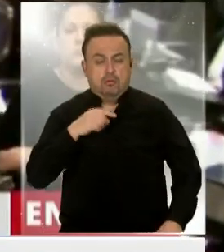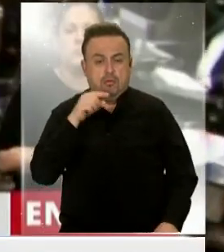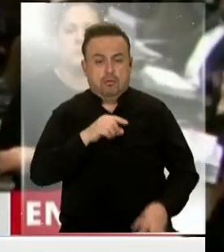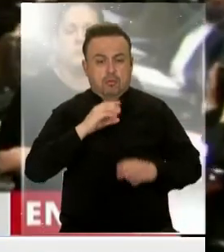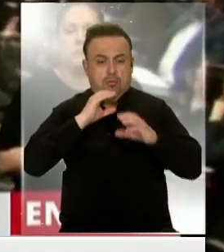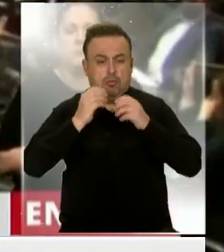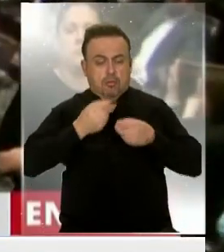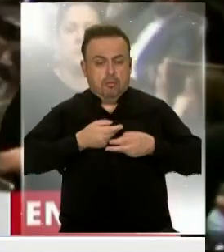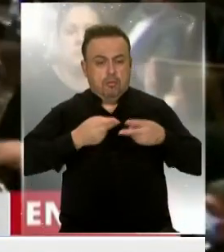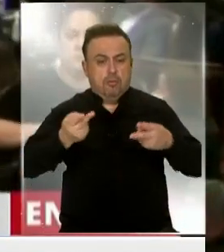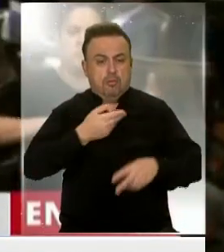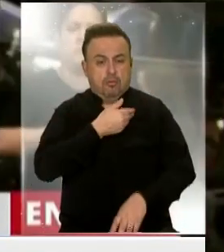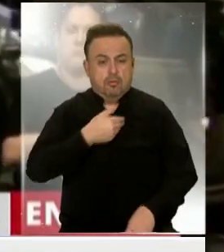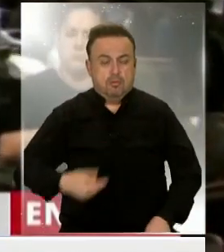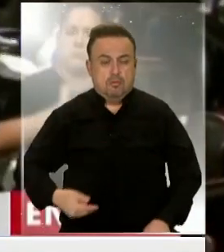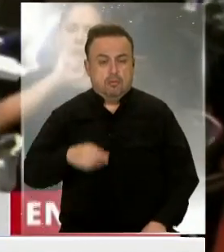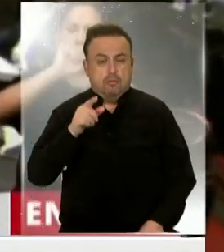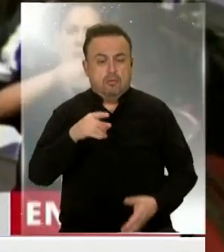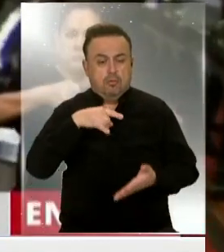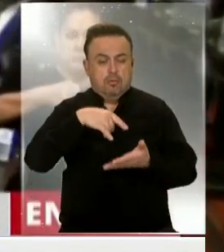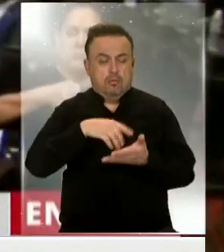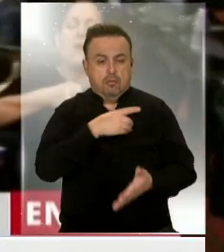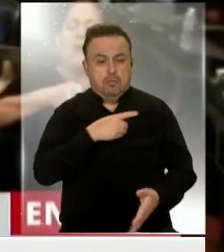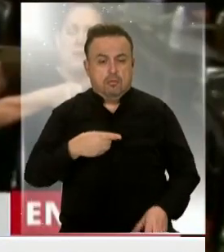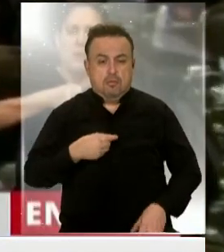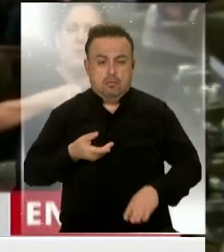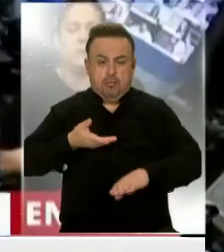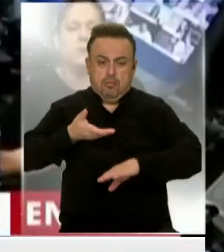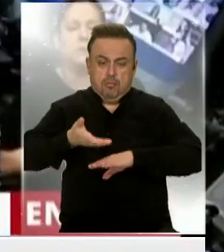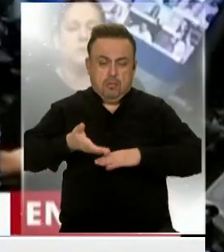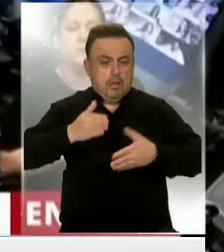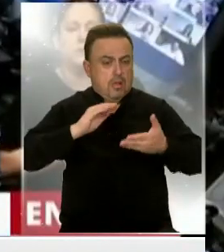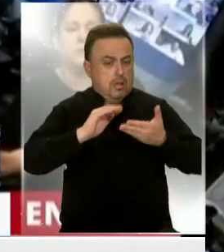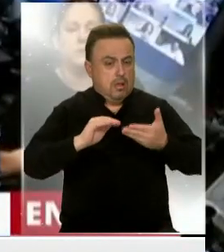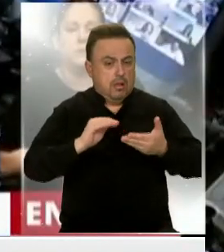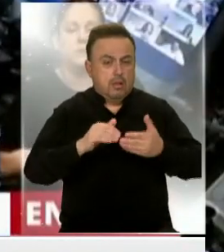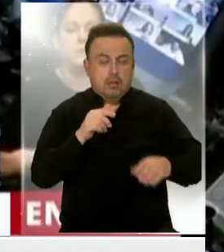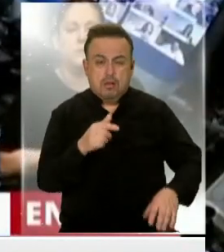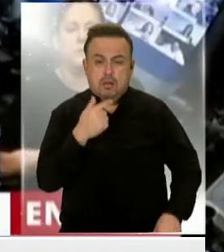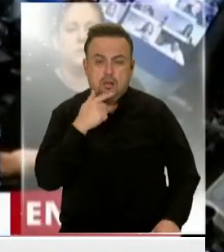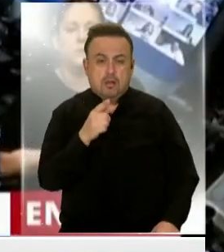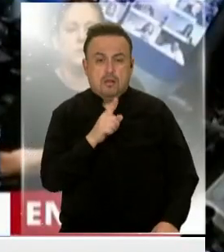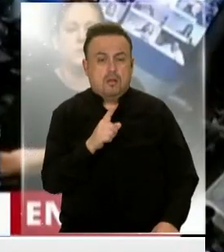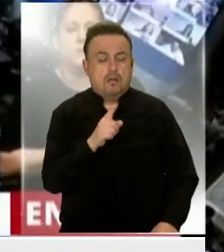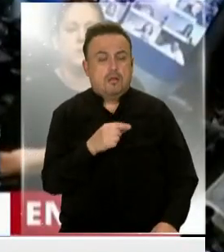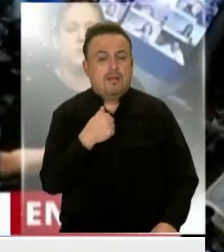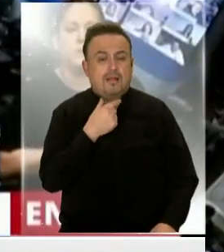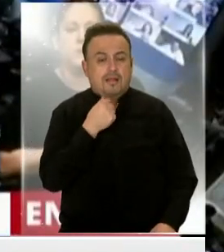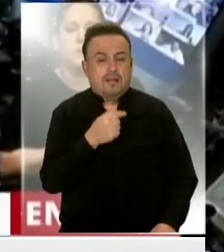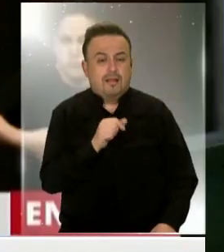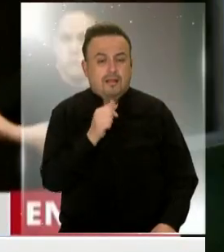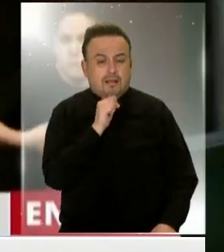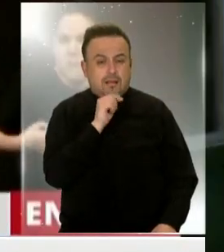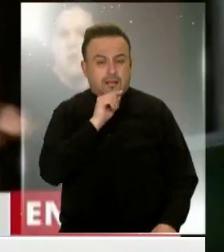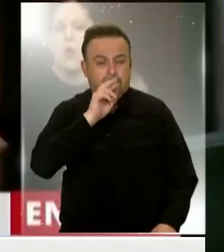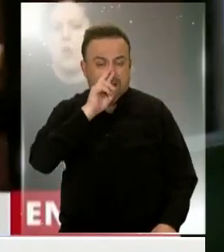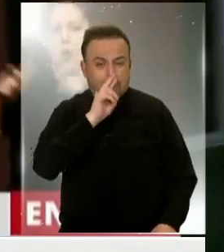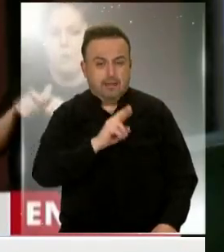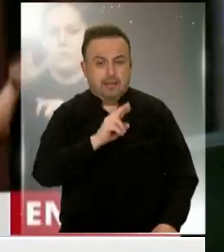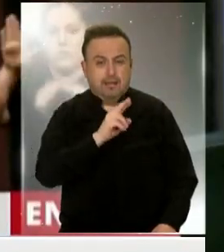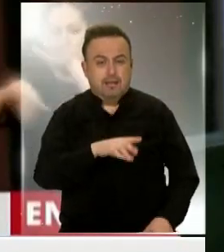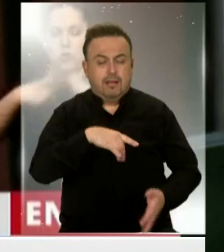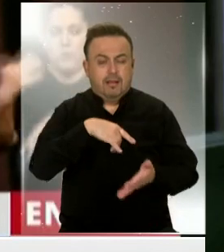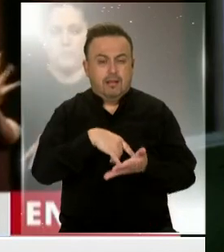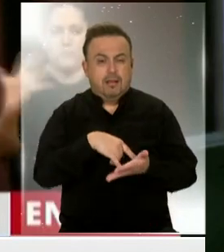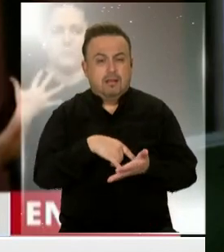un comunicado dirigido al presidente de la Cámara de Diputados. Pidió nuevamente disculpas y afirmó que no fue su intención faltar el respeto a la